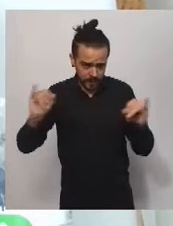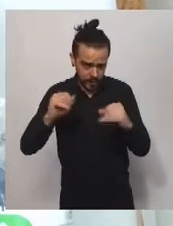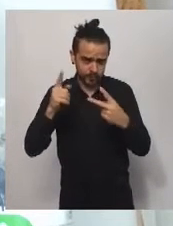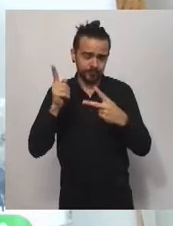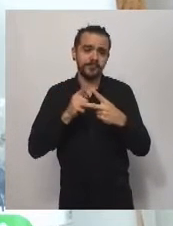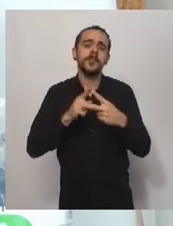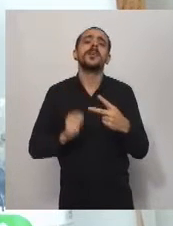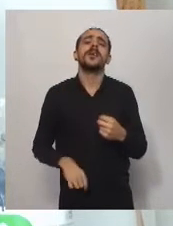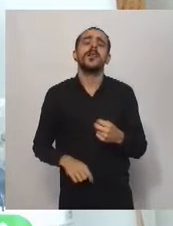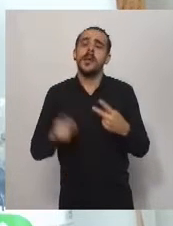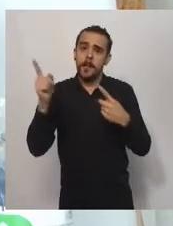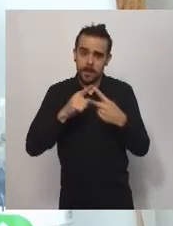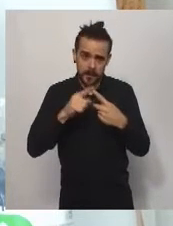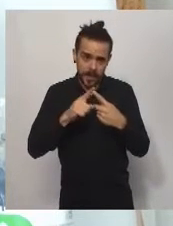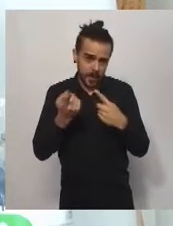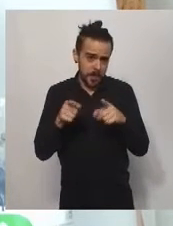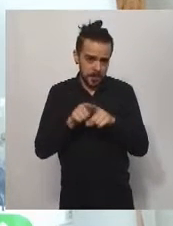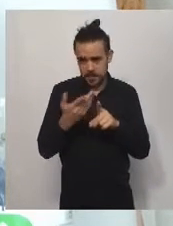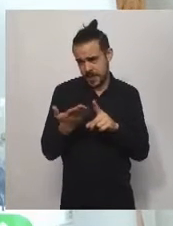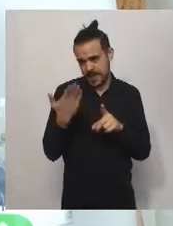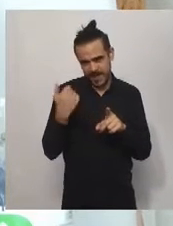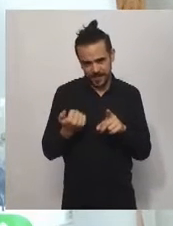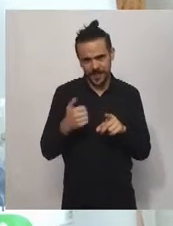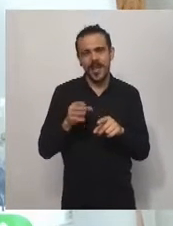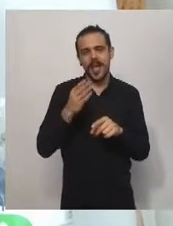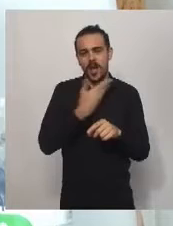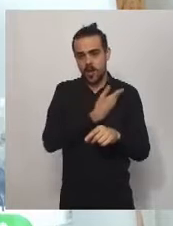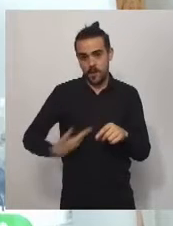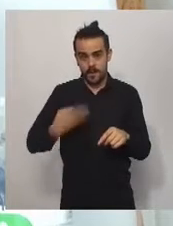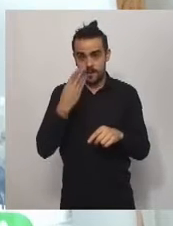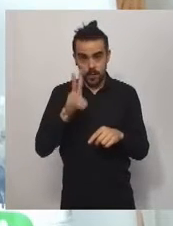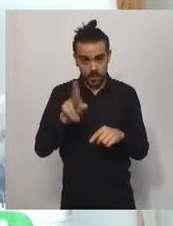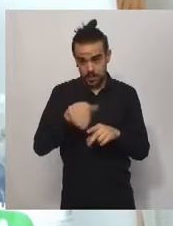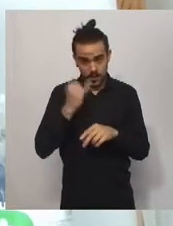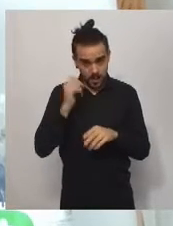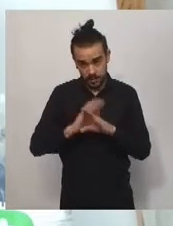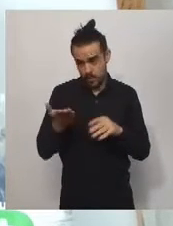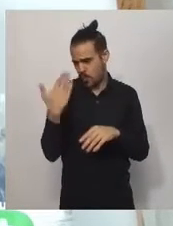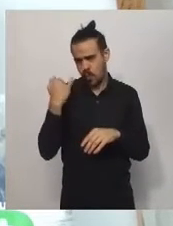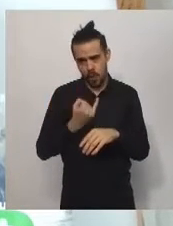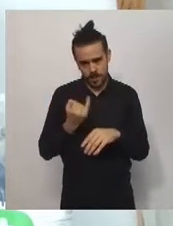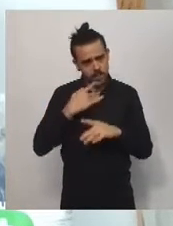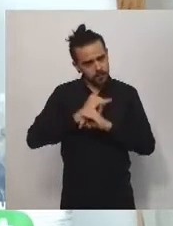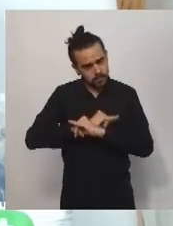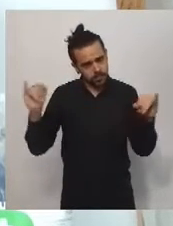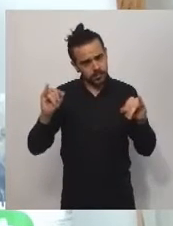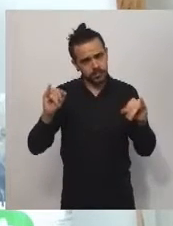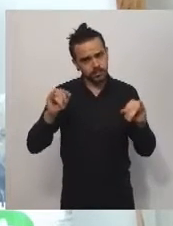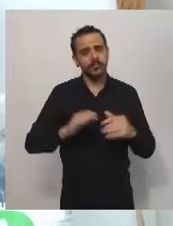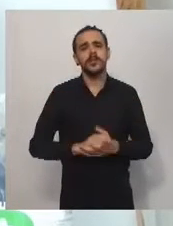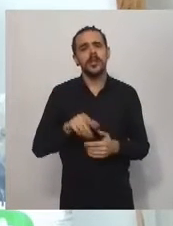de ellos tiene que ver con el anuncio que hiciera nuestro Gobernador Bordet, el día jueves pasado, donde